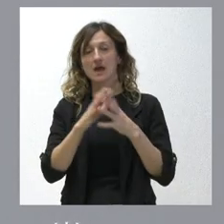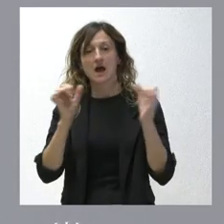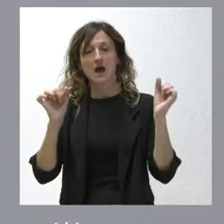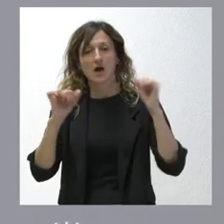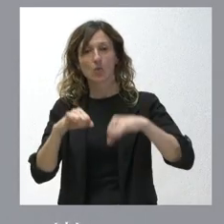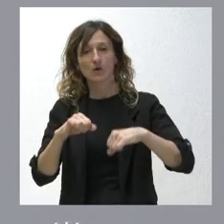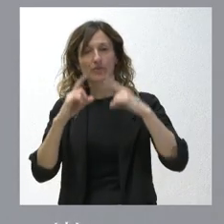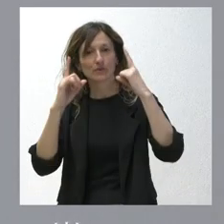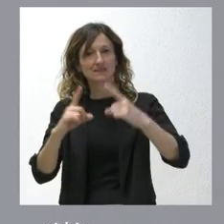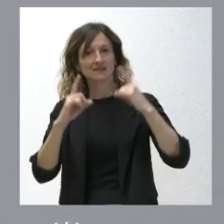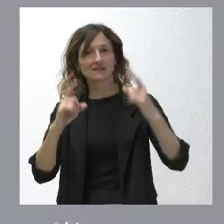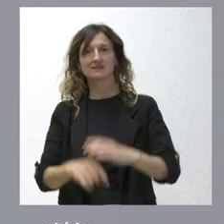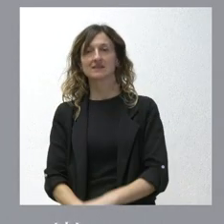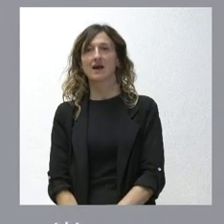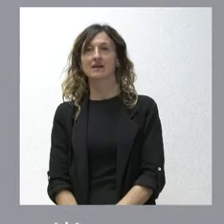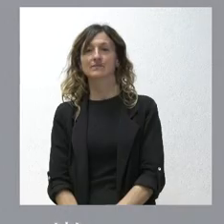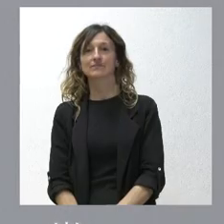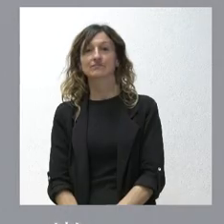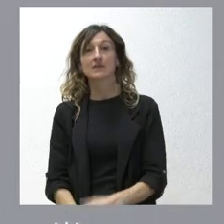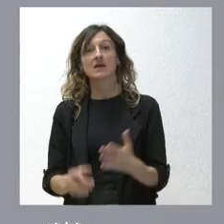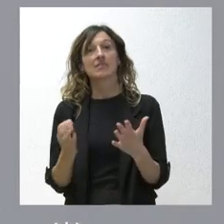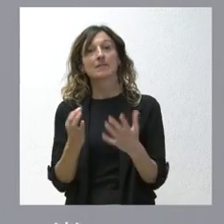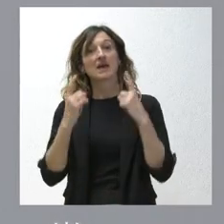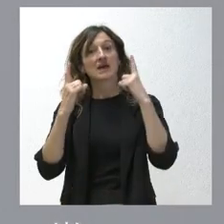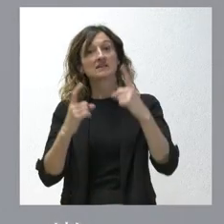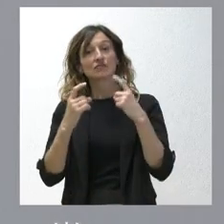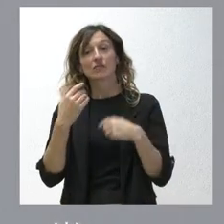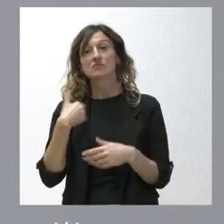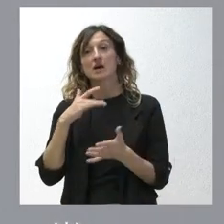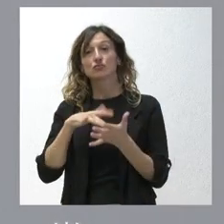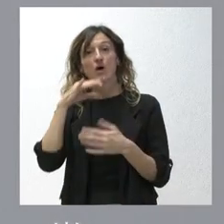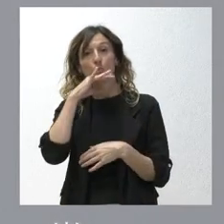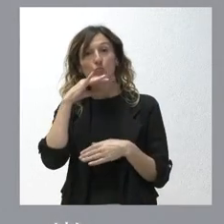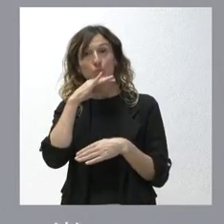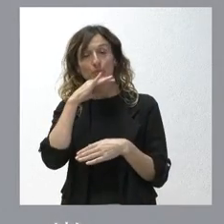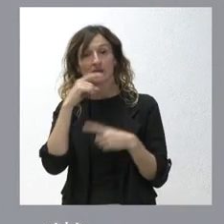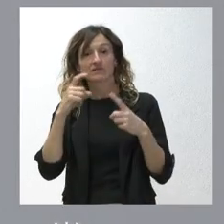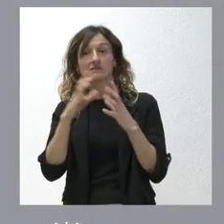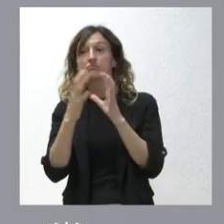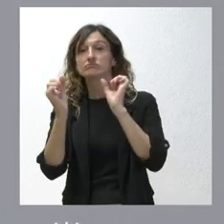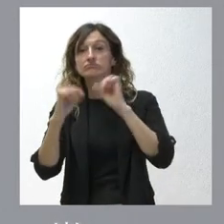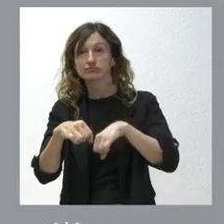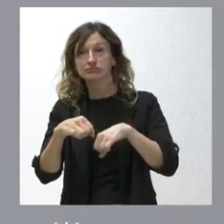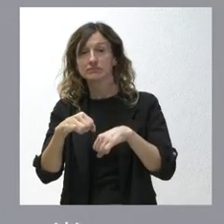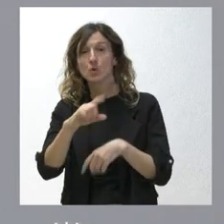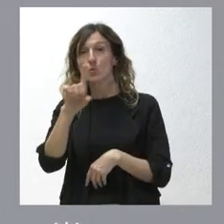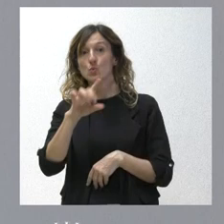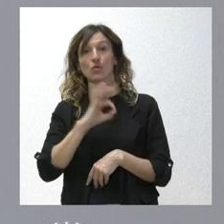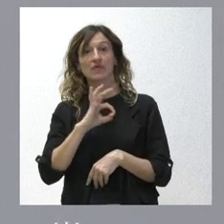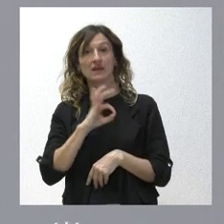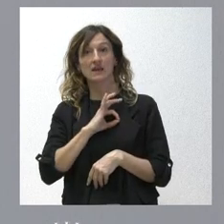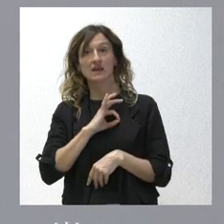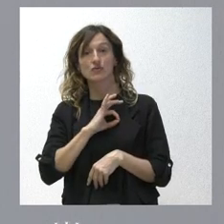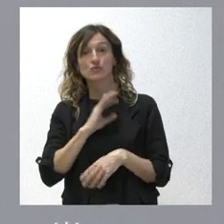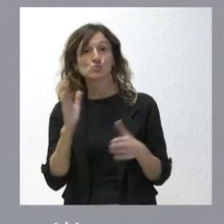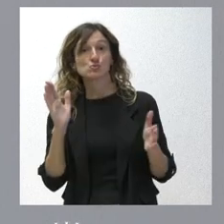lo intentemos que hagamos todo el esfuerzo estamos en octubre para intentar alcanzar un acuerdo si el día uno de enero pues